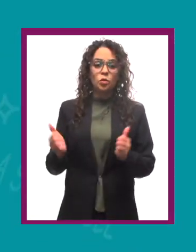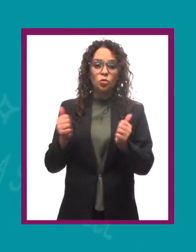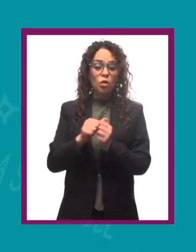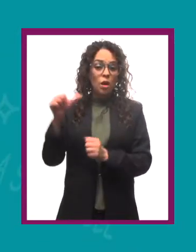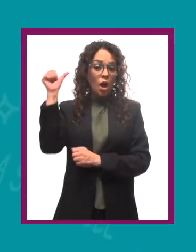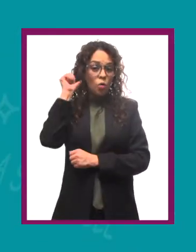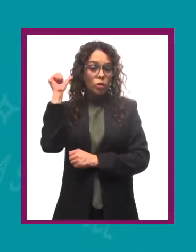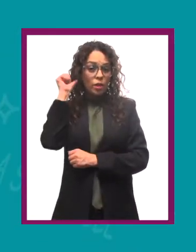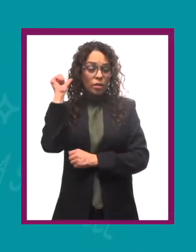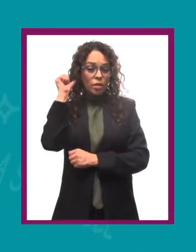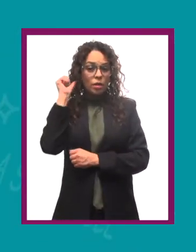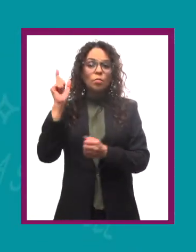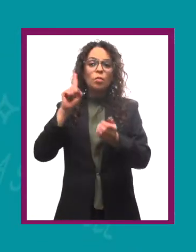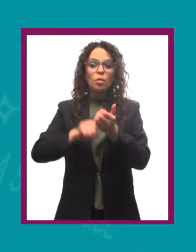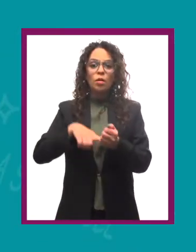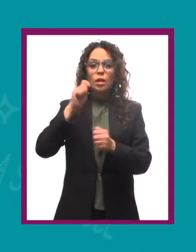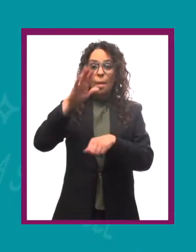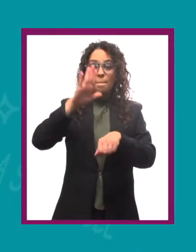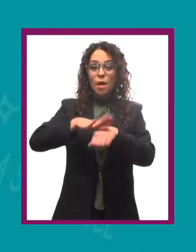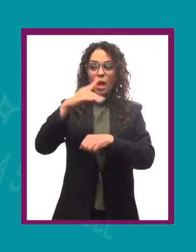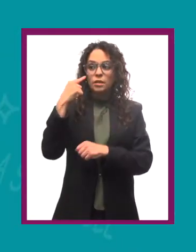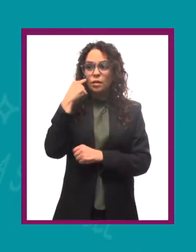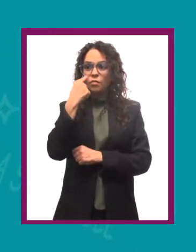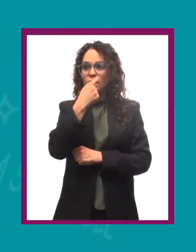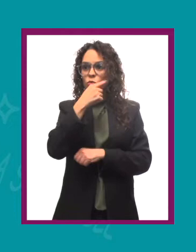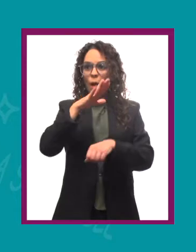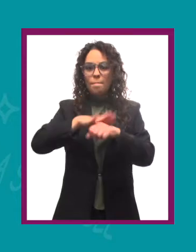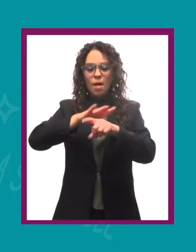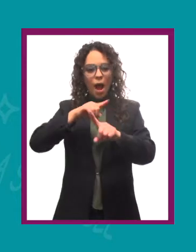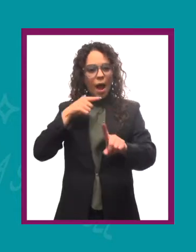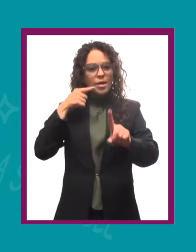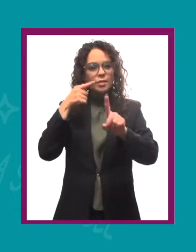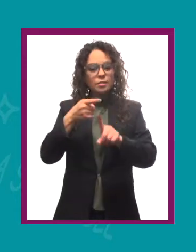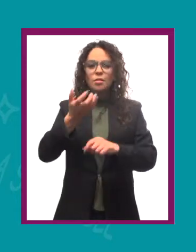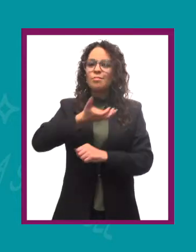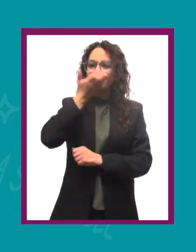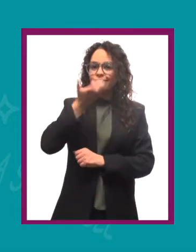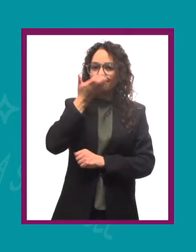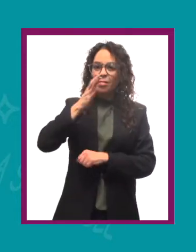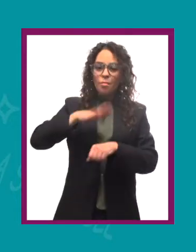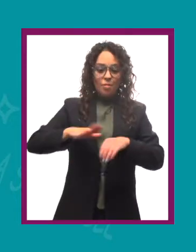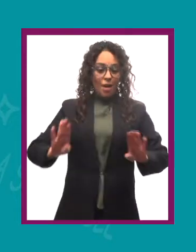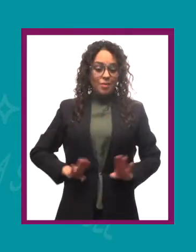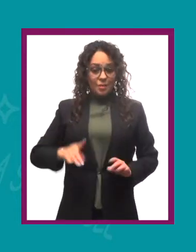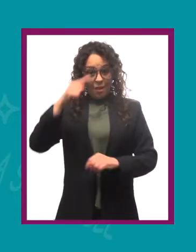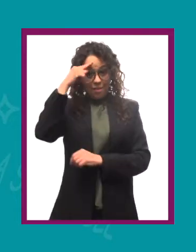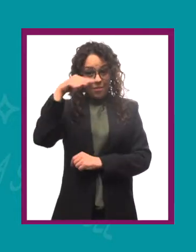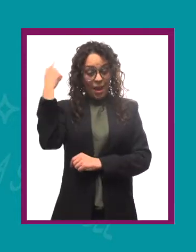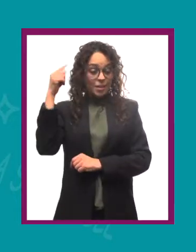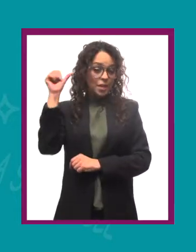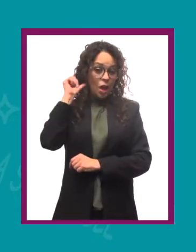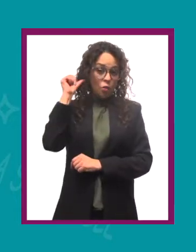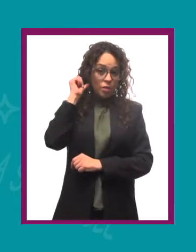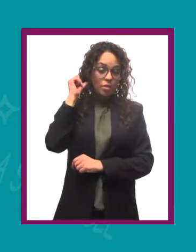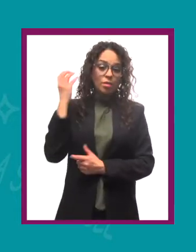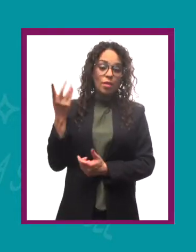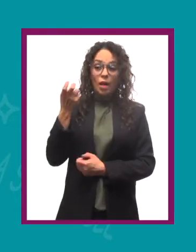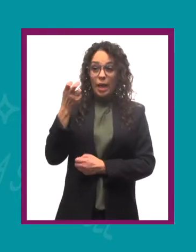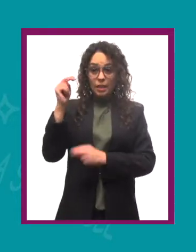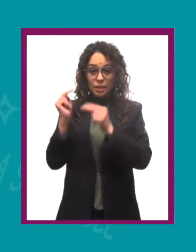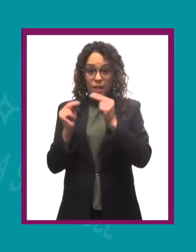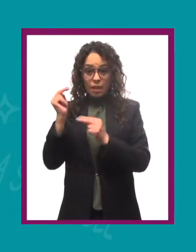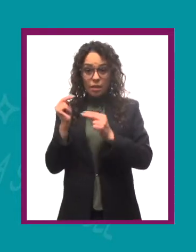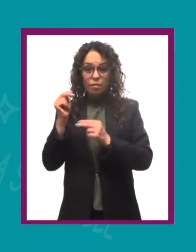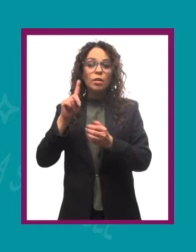A nivel auditivo, igual que ahora hablábamos de la percepción más visual que es la más habitual o la más característica a